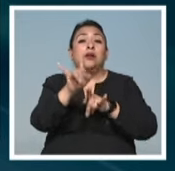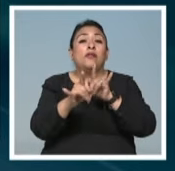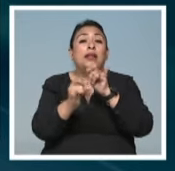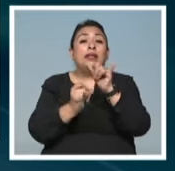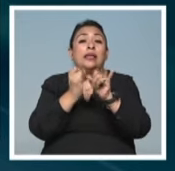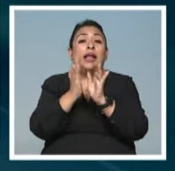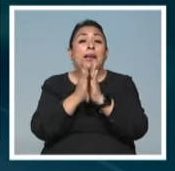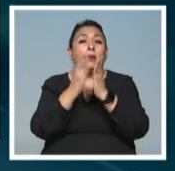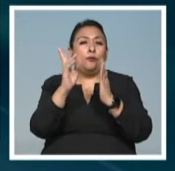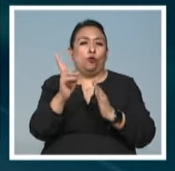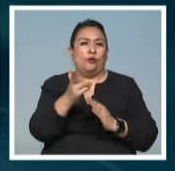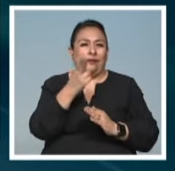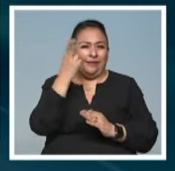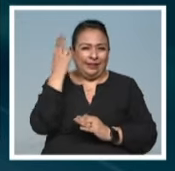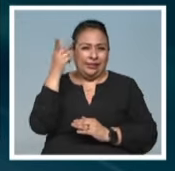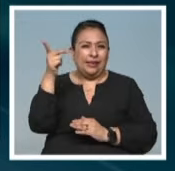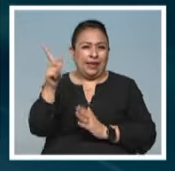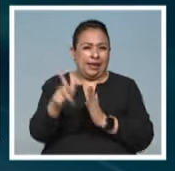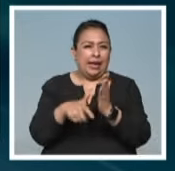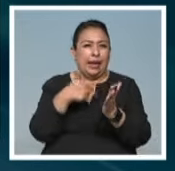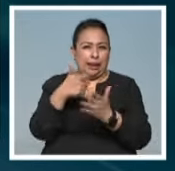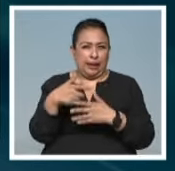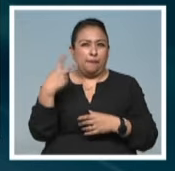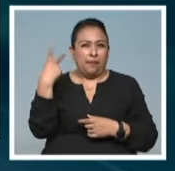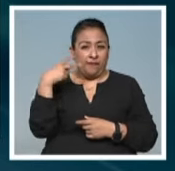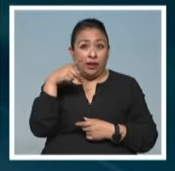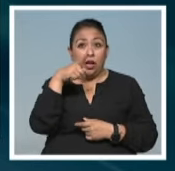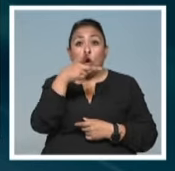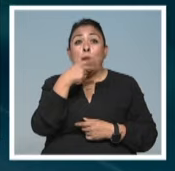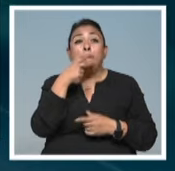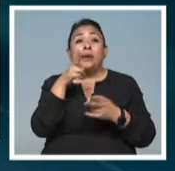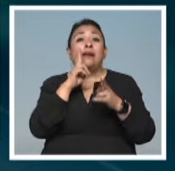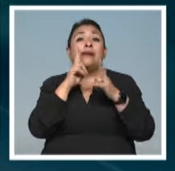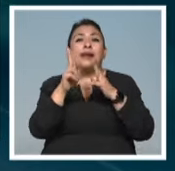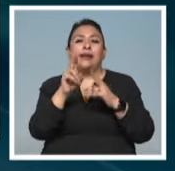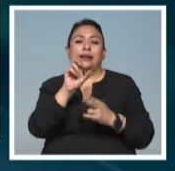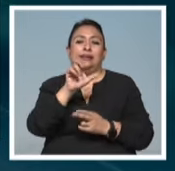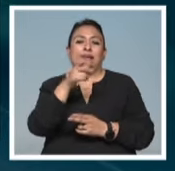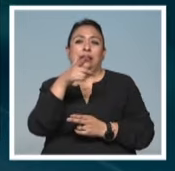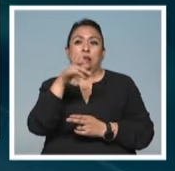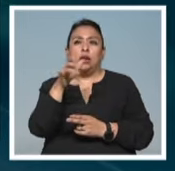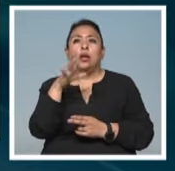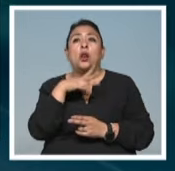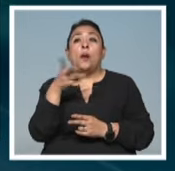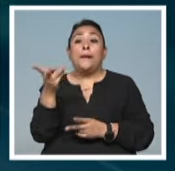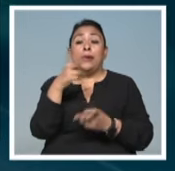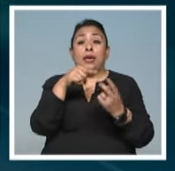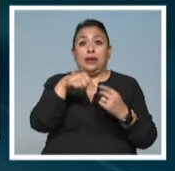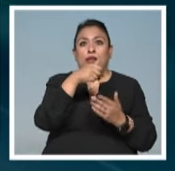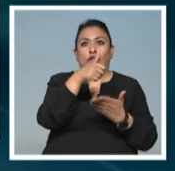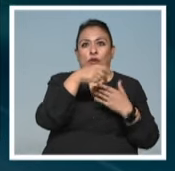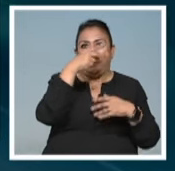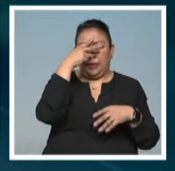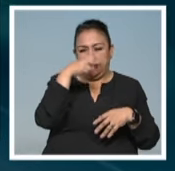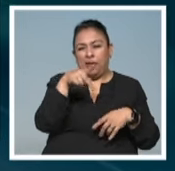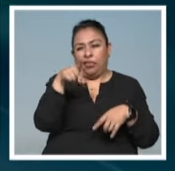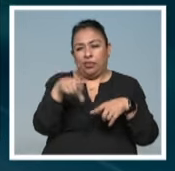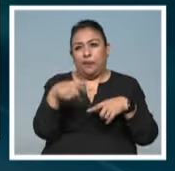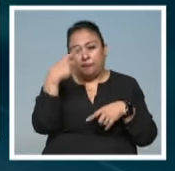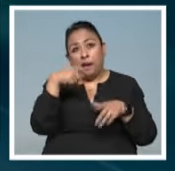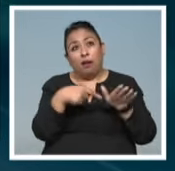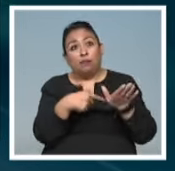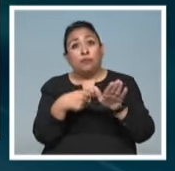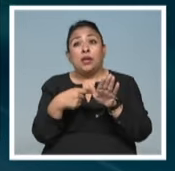Internacional del Libro Universitario en Jalapa, Veracruz, el narrador santiaguino hizo una escala en la Ciudad de México para